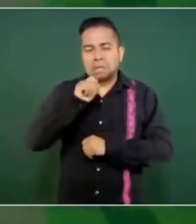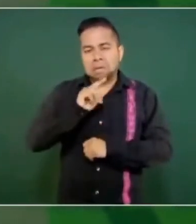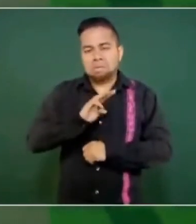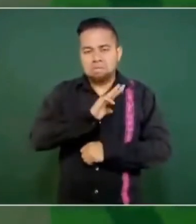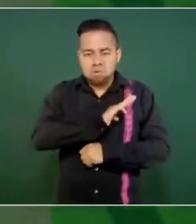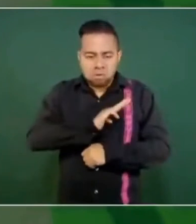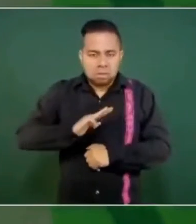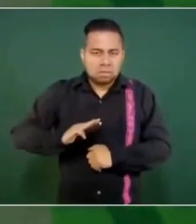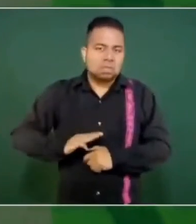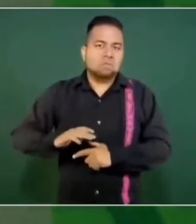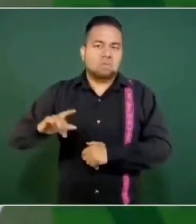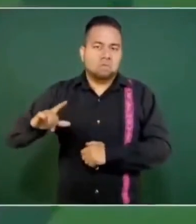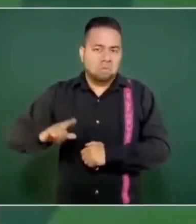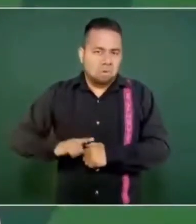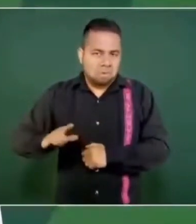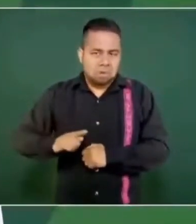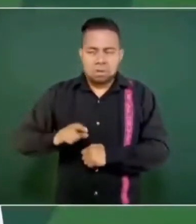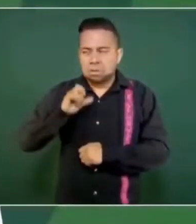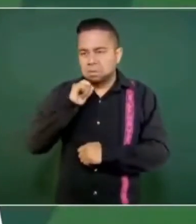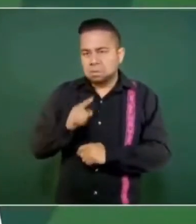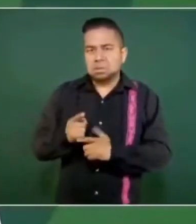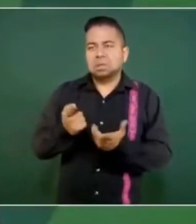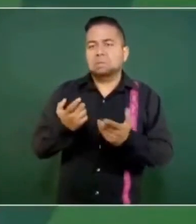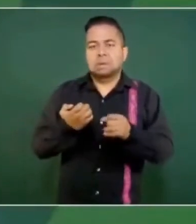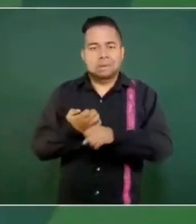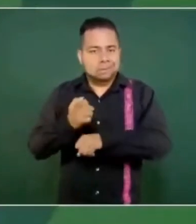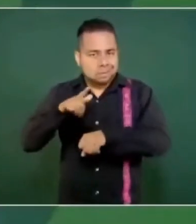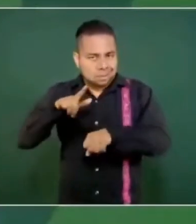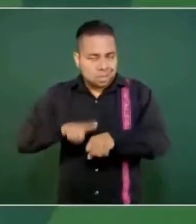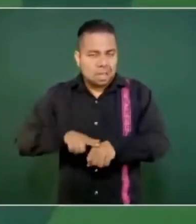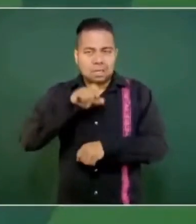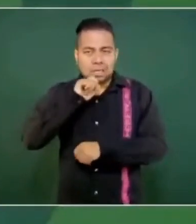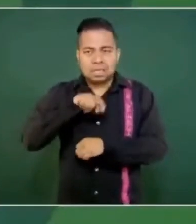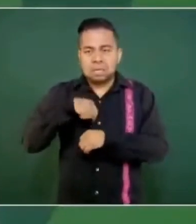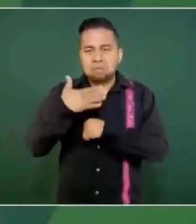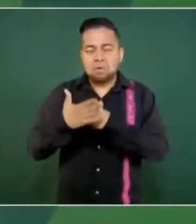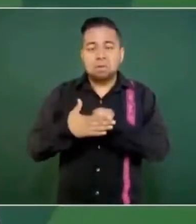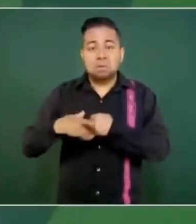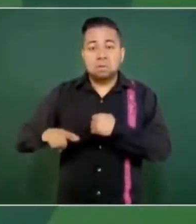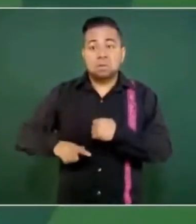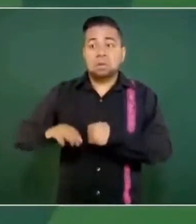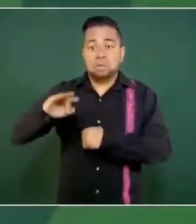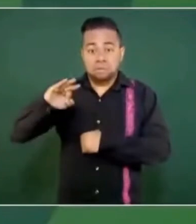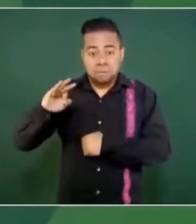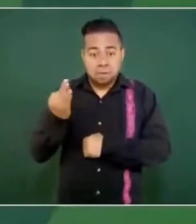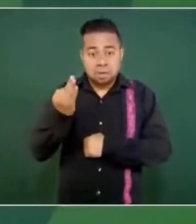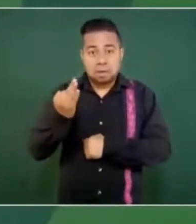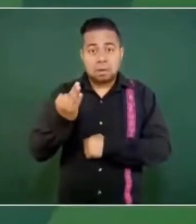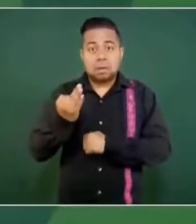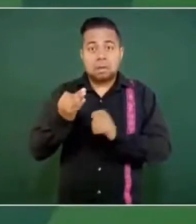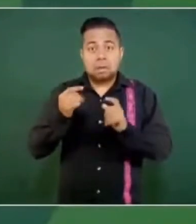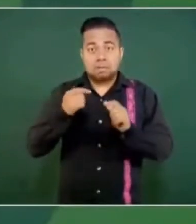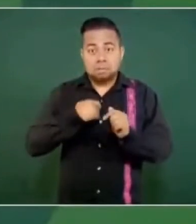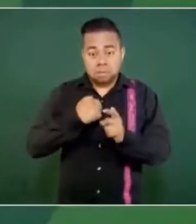los gobiernos de los estados y el próximo gobierno federal, le dé continuidad